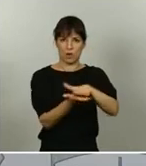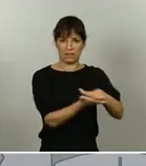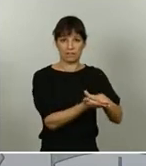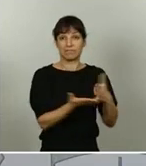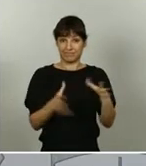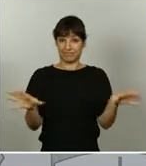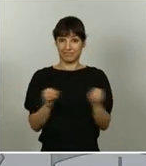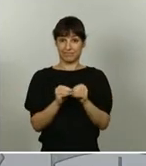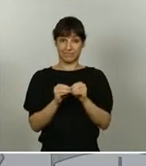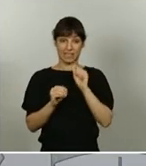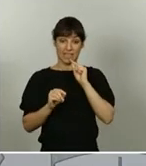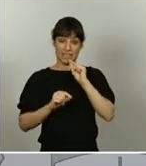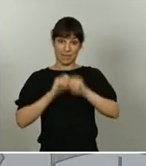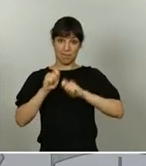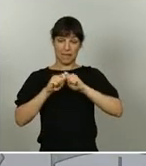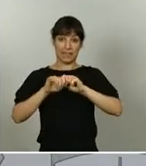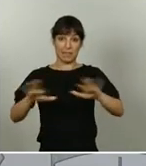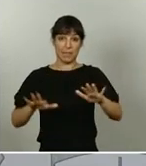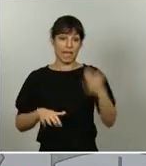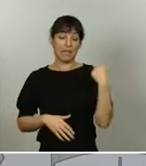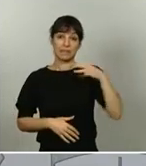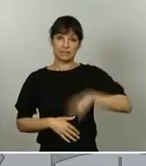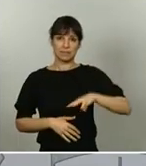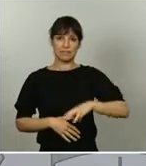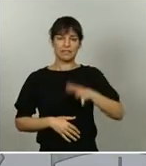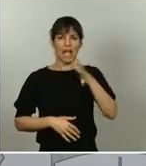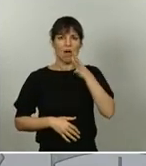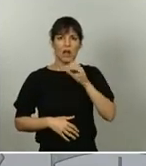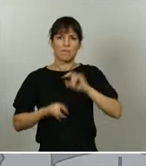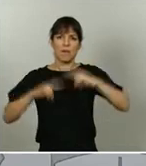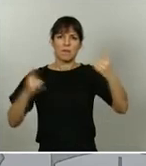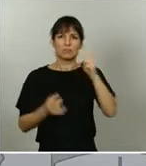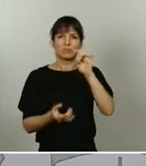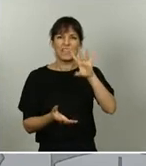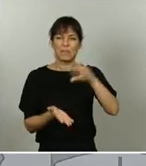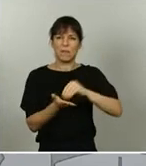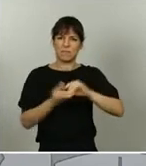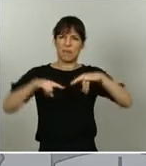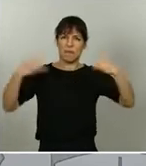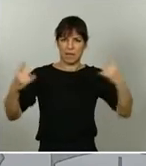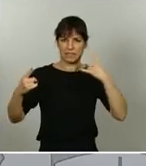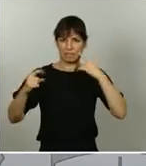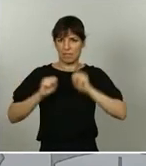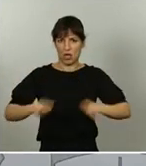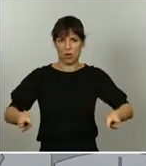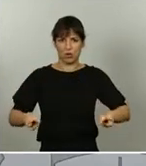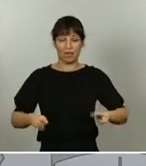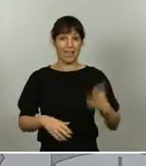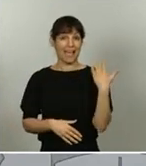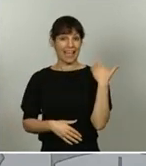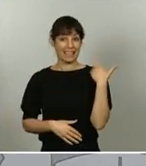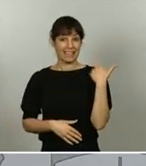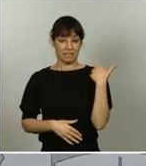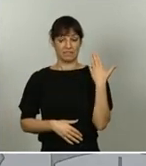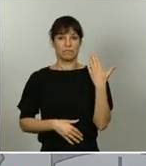veces más feroz en el mundo que hace tres meses. Las víctimas mortales ayer fueron 10 veces más que el pasado 13 de marzo,